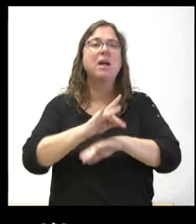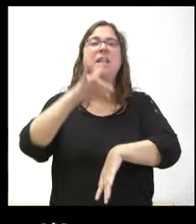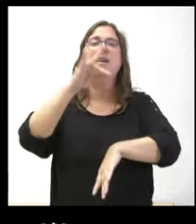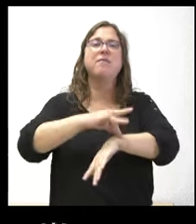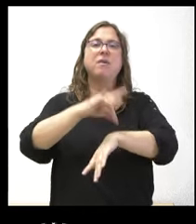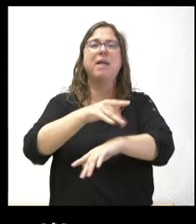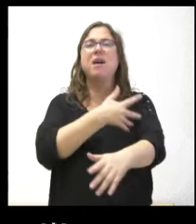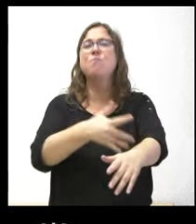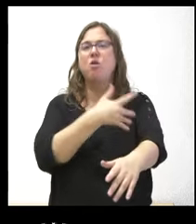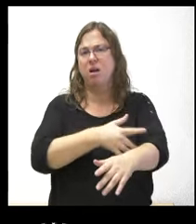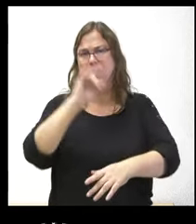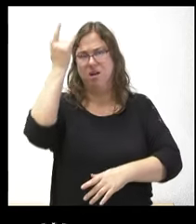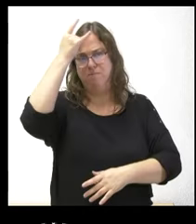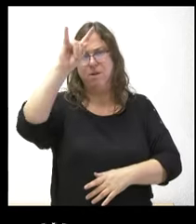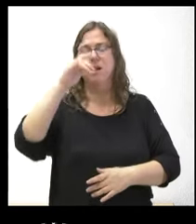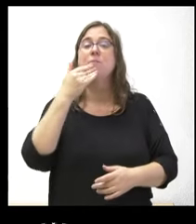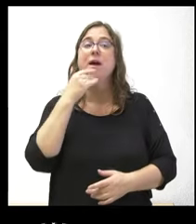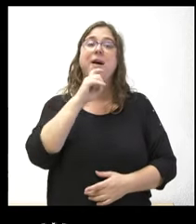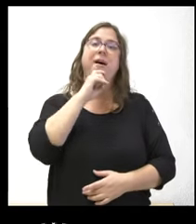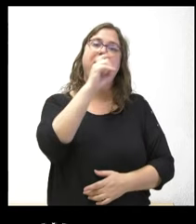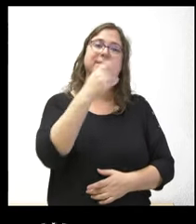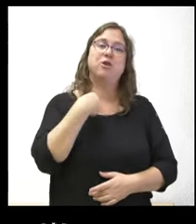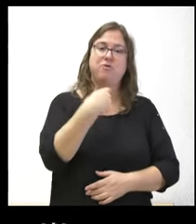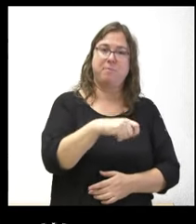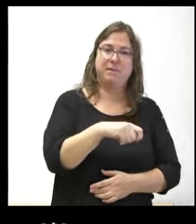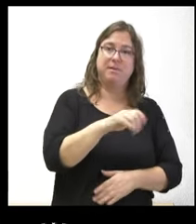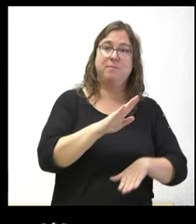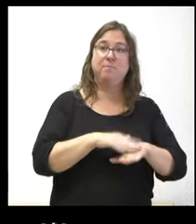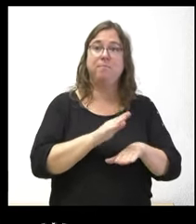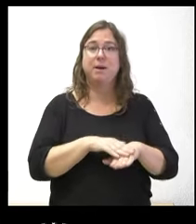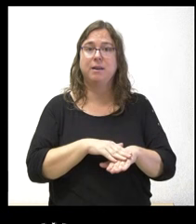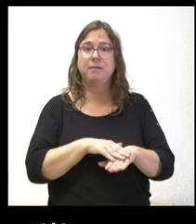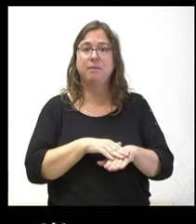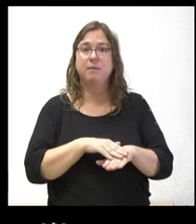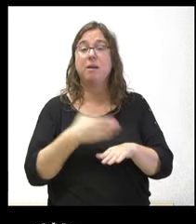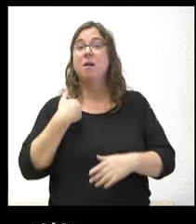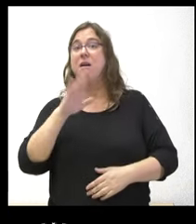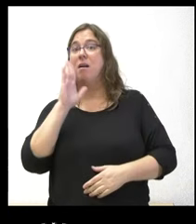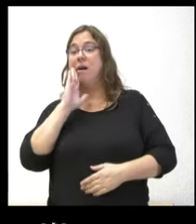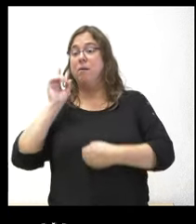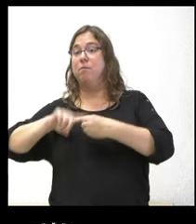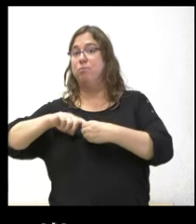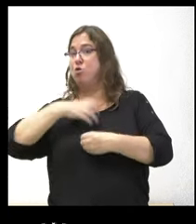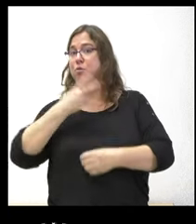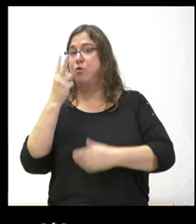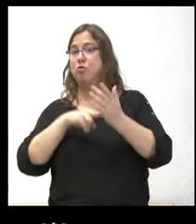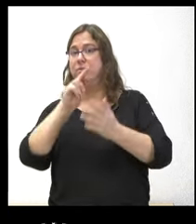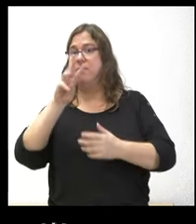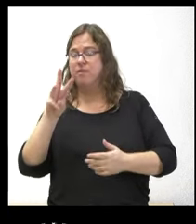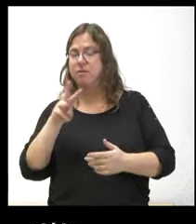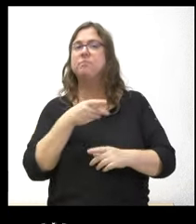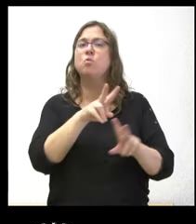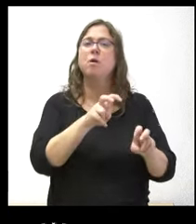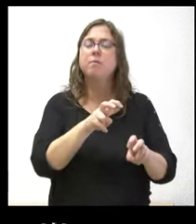más allá de las anunciadas por el presidente para los que no para los que no se beneficiaron de ellas en 2023 En este sentido quería preguntar